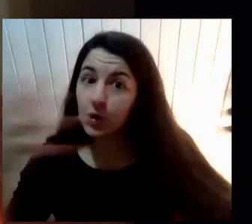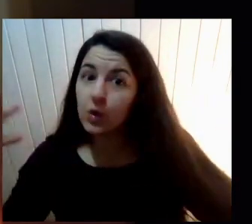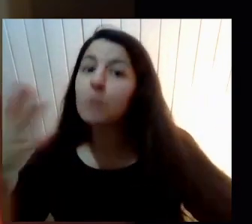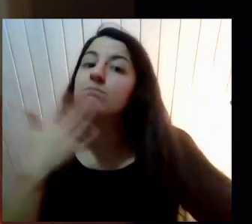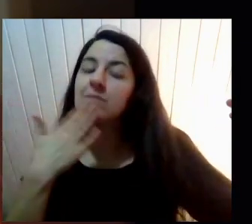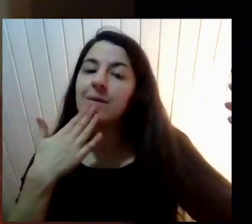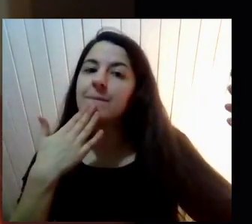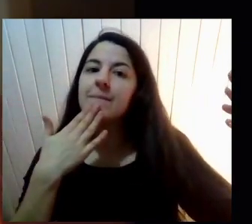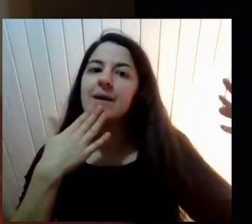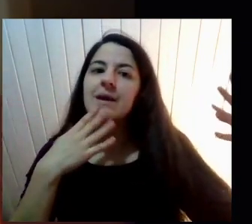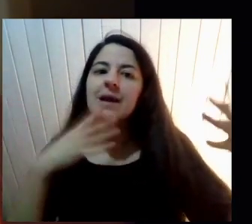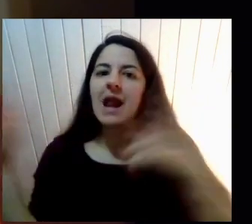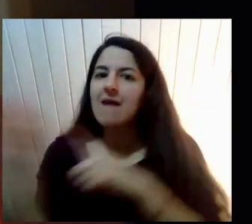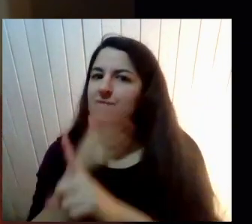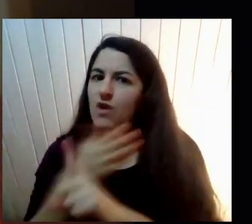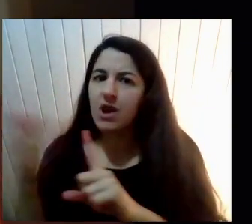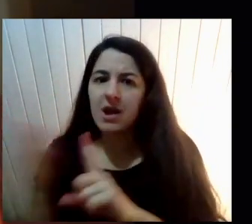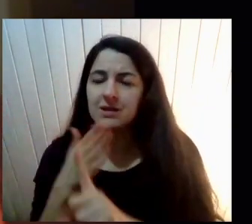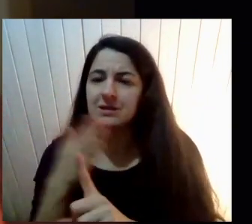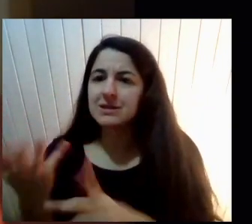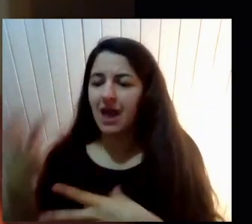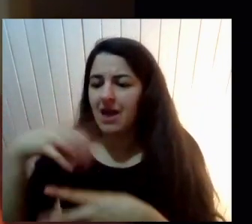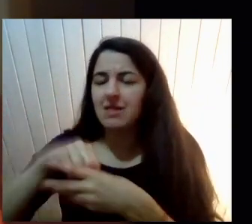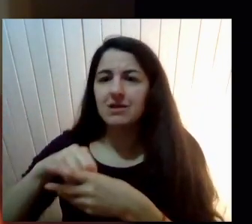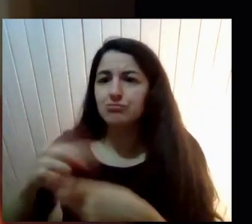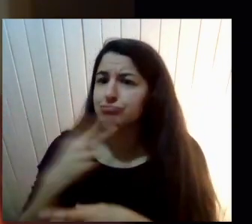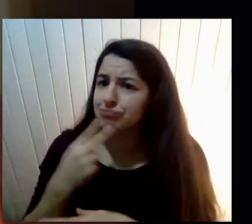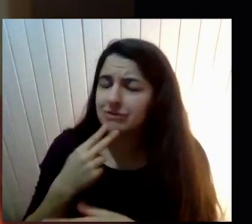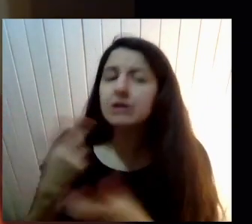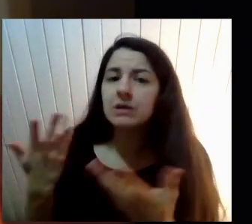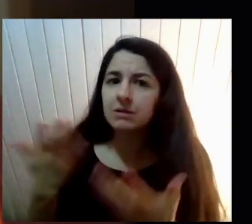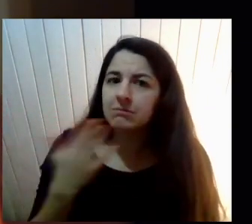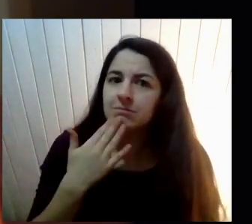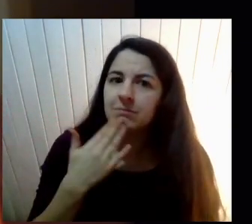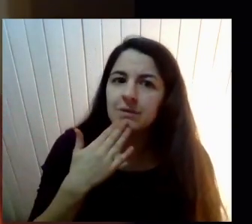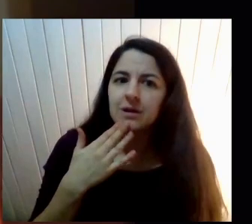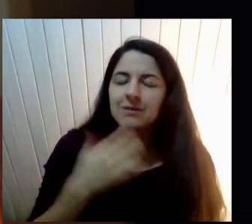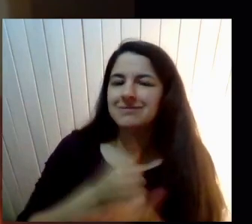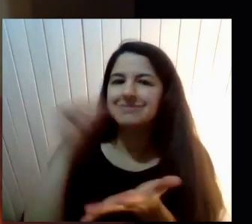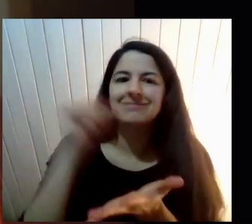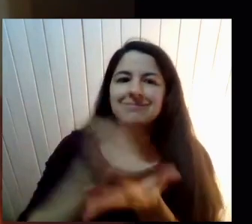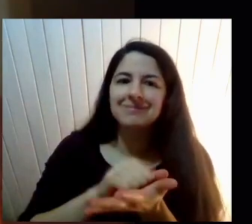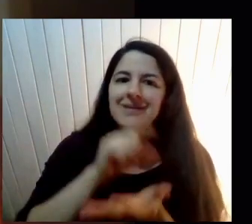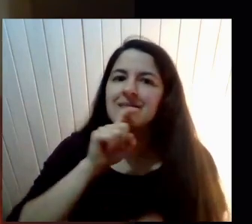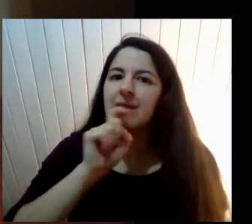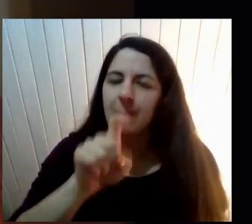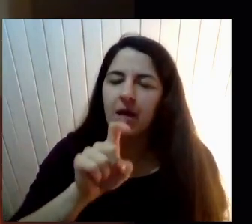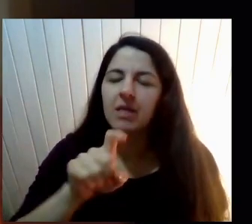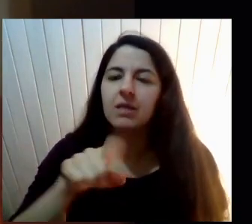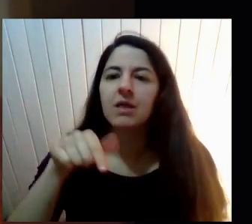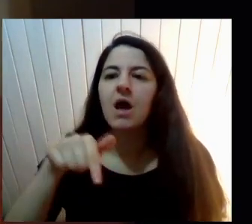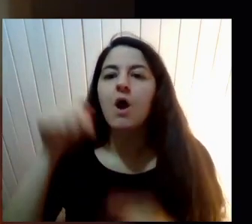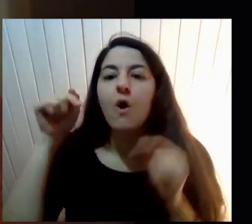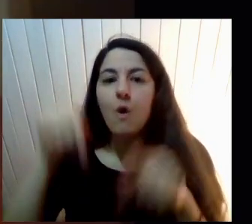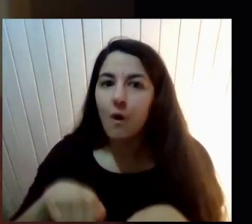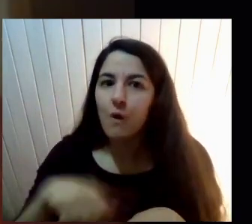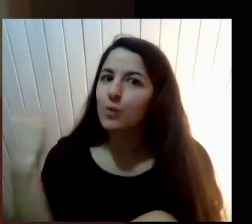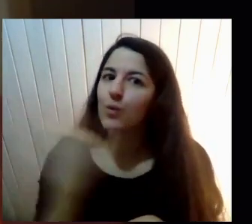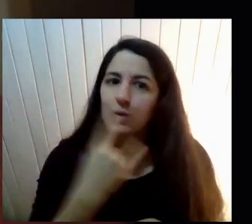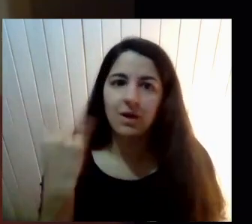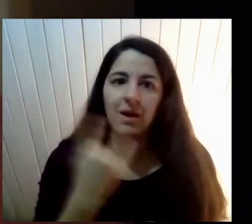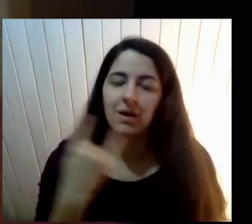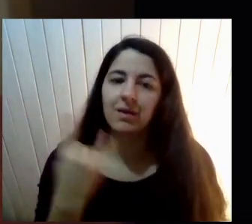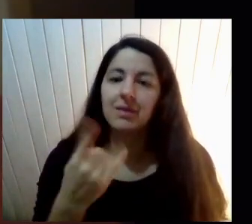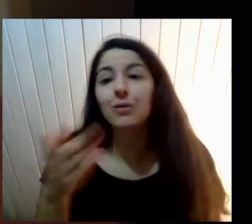violencia Atravesada En las propias vías De cada una Una demanda Que el día de hoy Se hace más urgente También que nunca Y que tú también